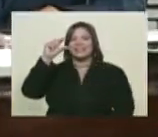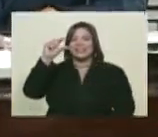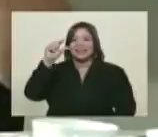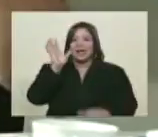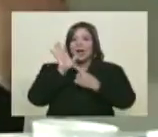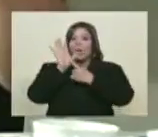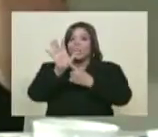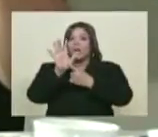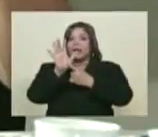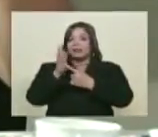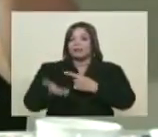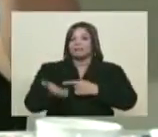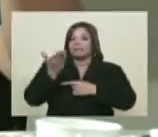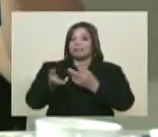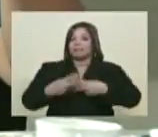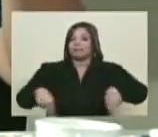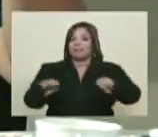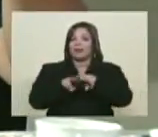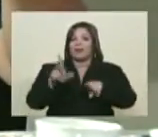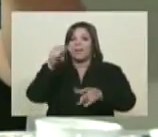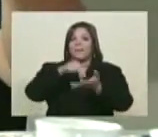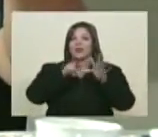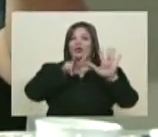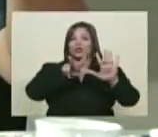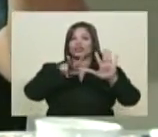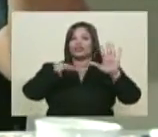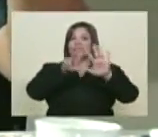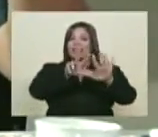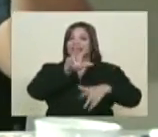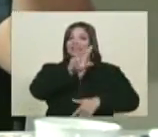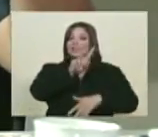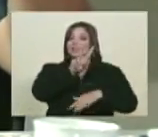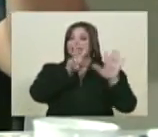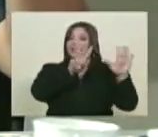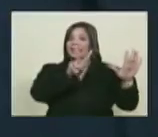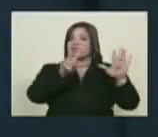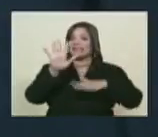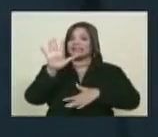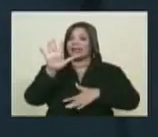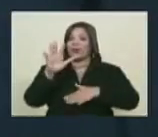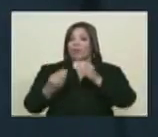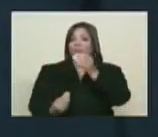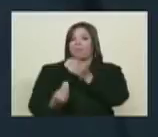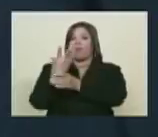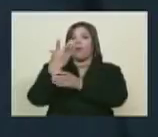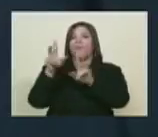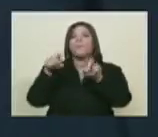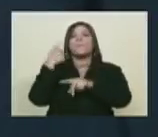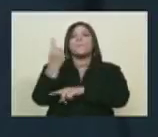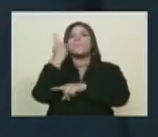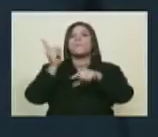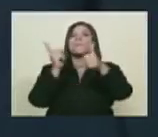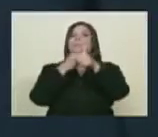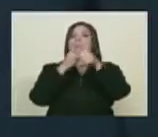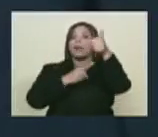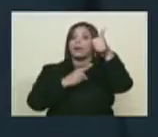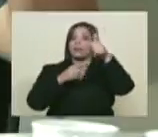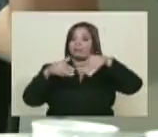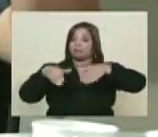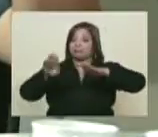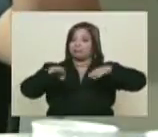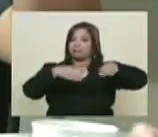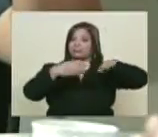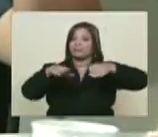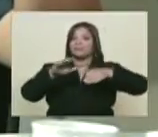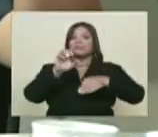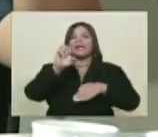muestra de petróleo es muy valiosa. Salió en 1875 del primer pozo petrolero de Venezuela, el primer balancín. No, el